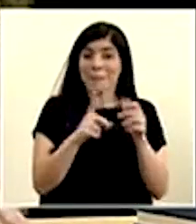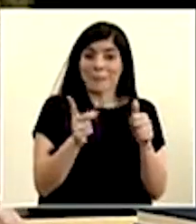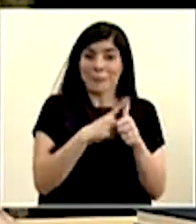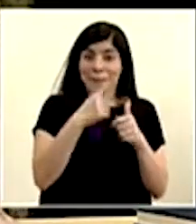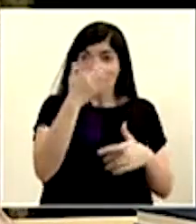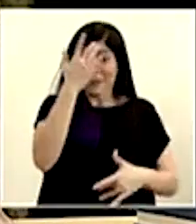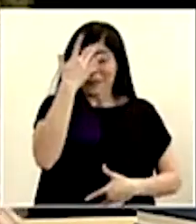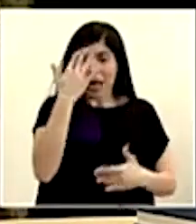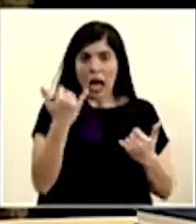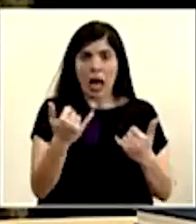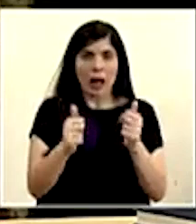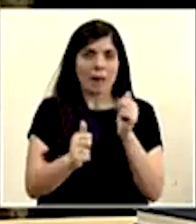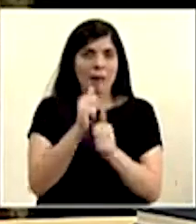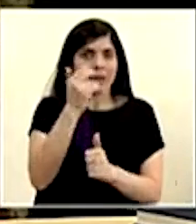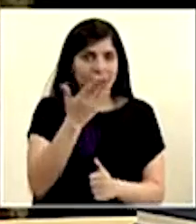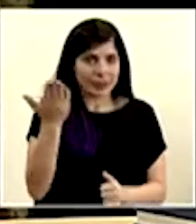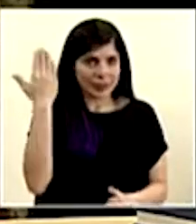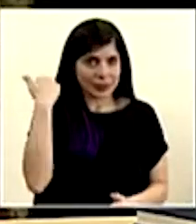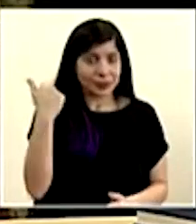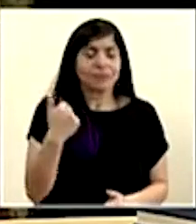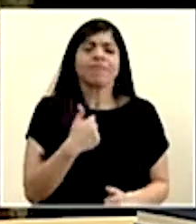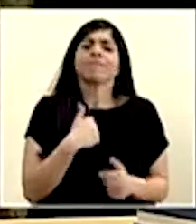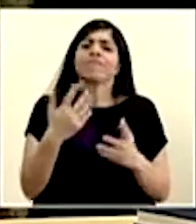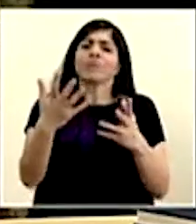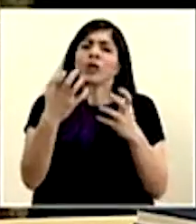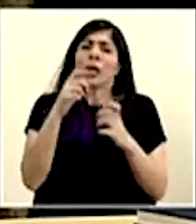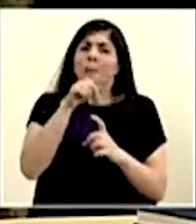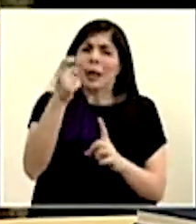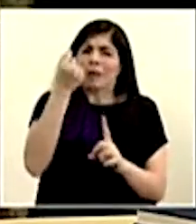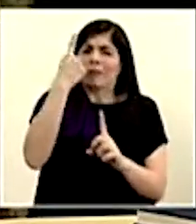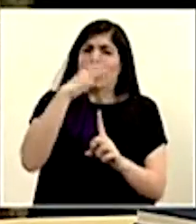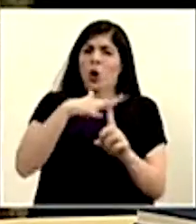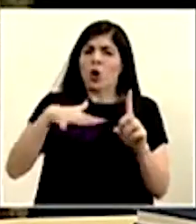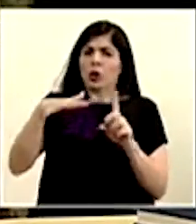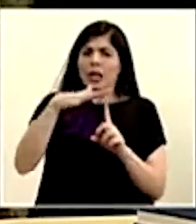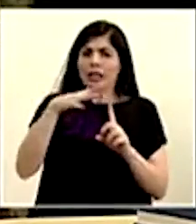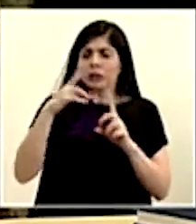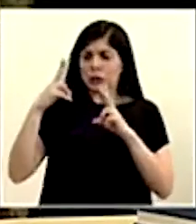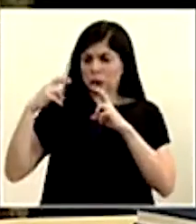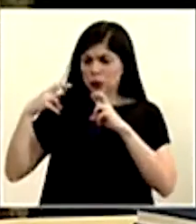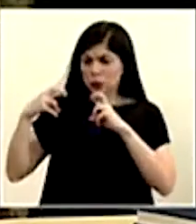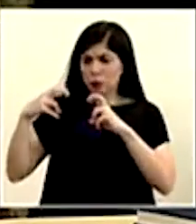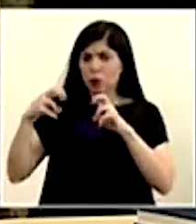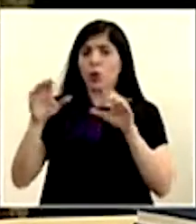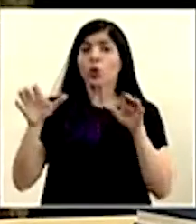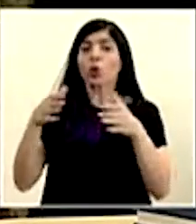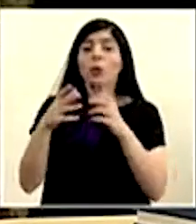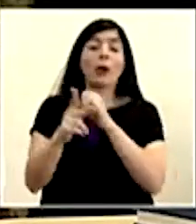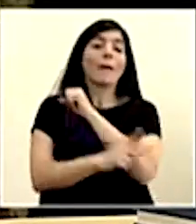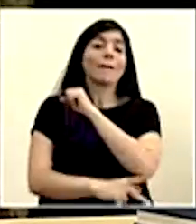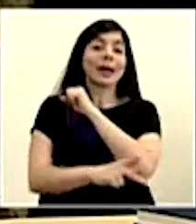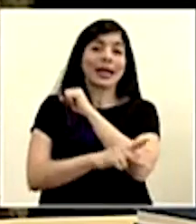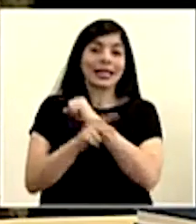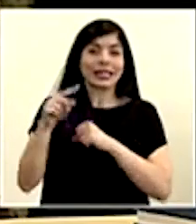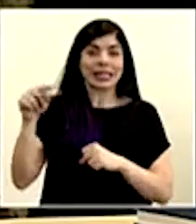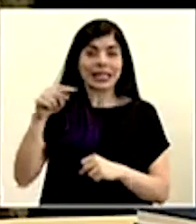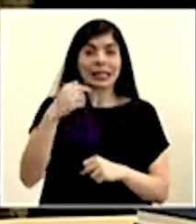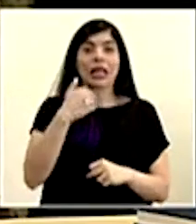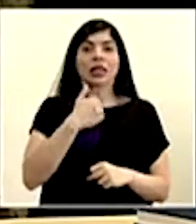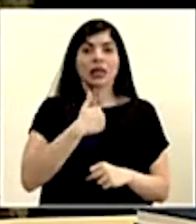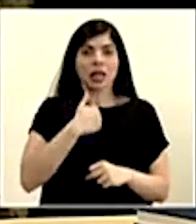Yo quisiera, para poner las cosas en contexto, nada más repasar un grupo de países que tienen